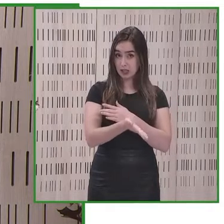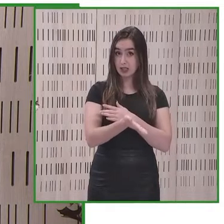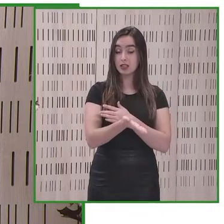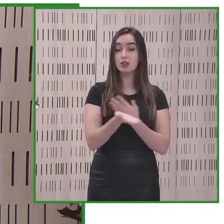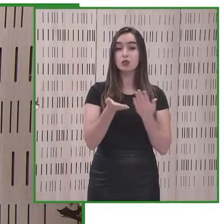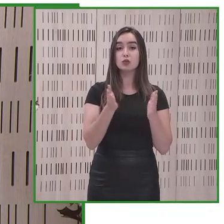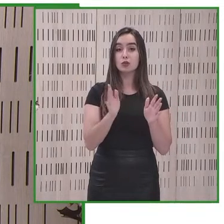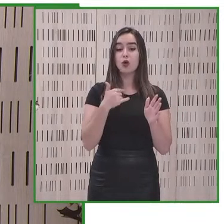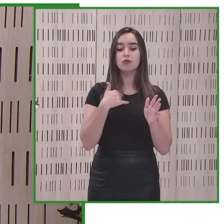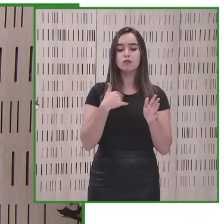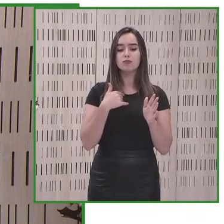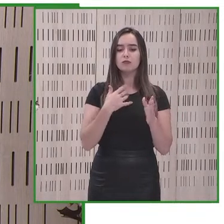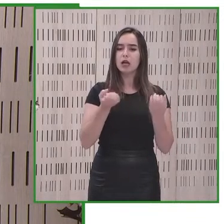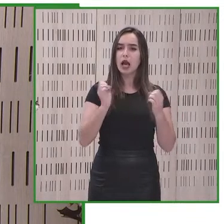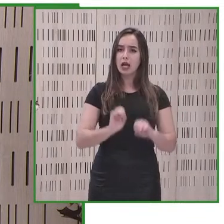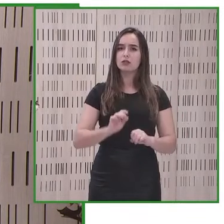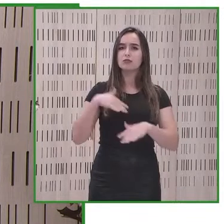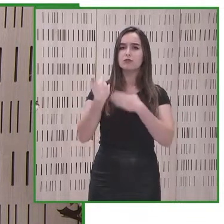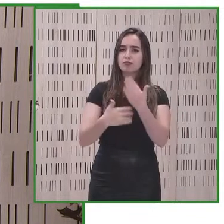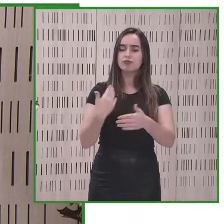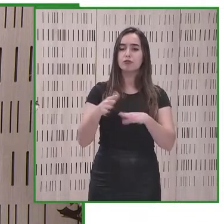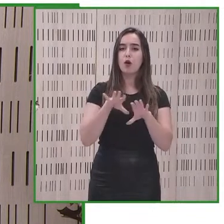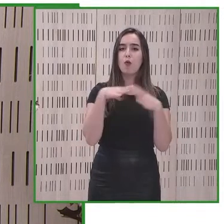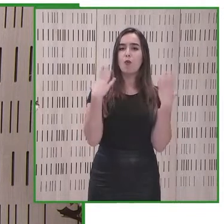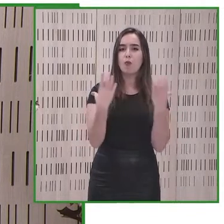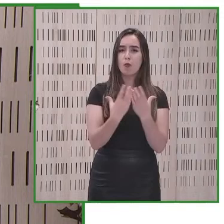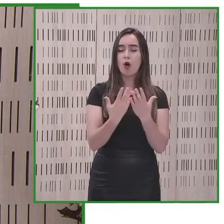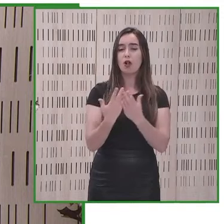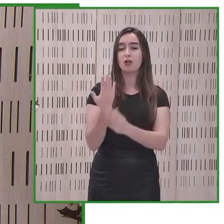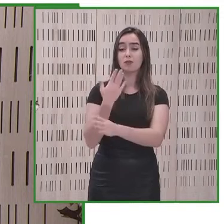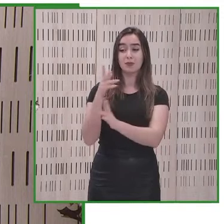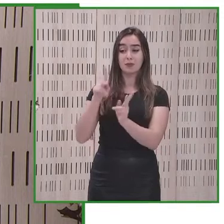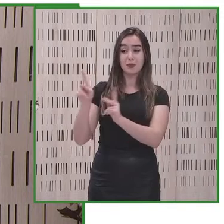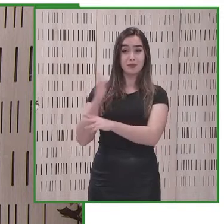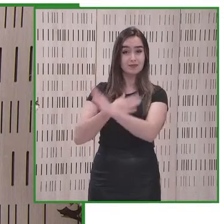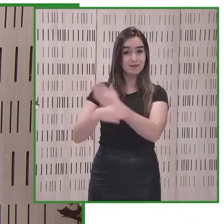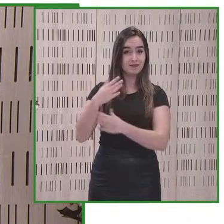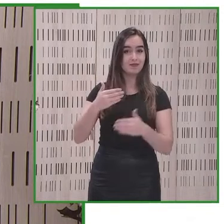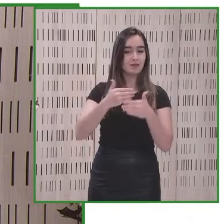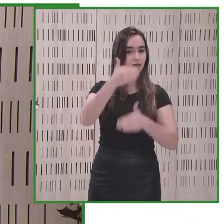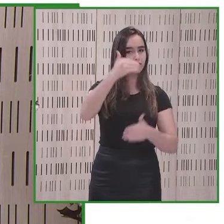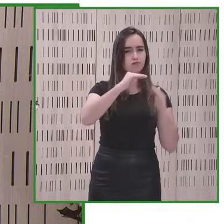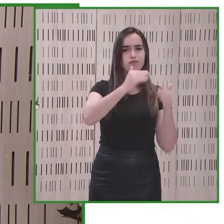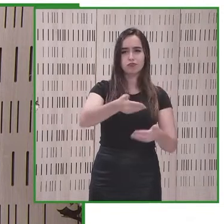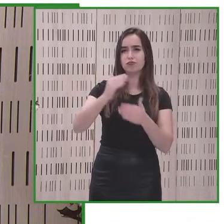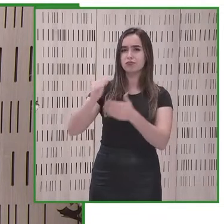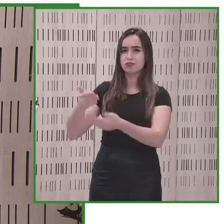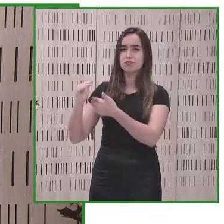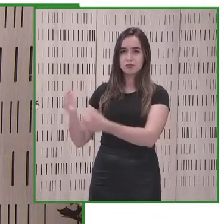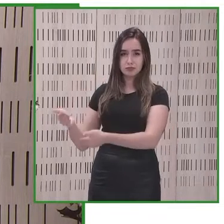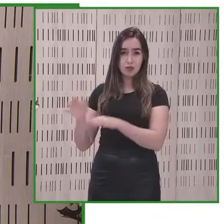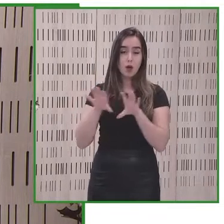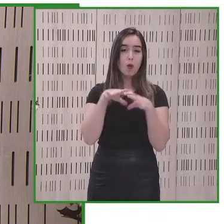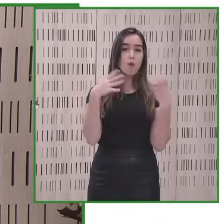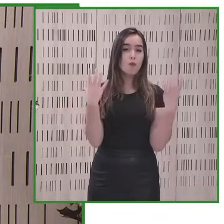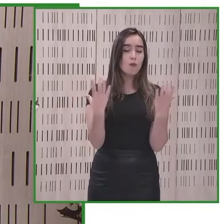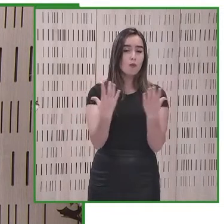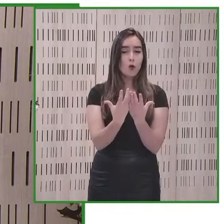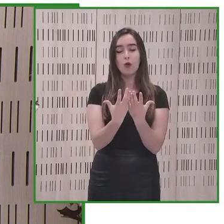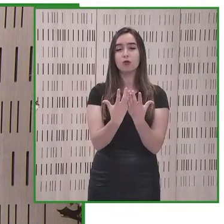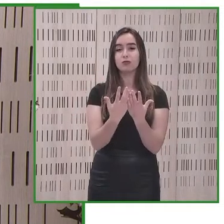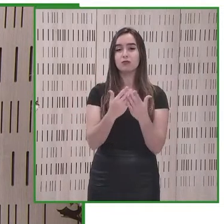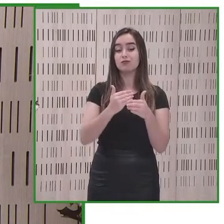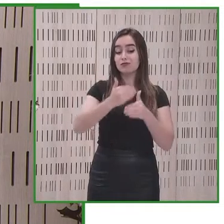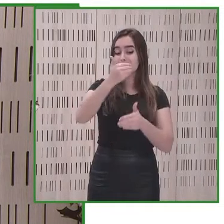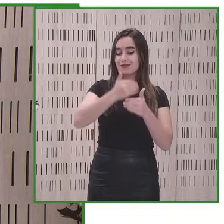construyendo un mundo sin barreras para las personas con discapacidad esta idea de un mundo sin barreras en la que nos mueve en siro